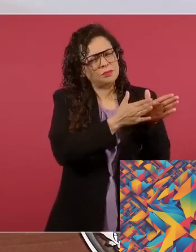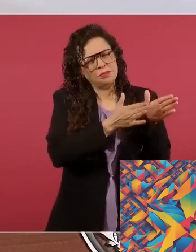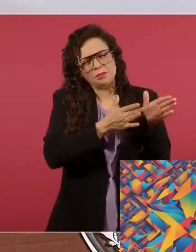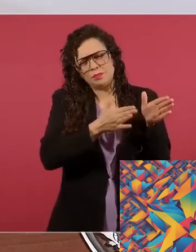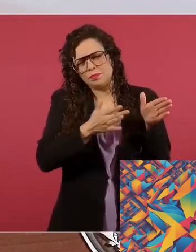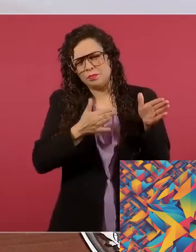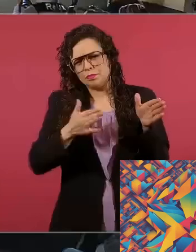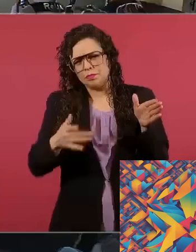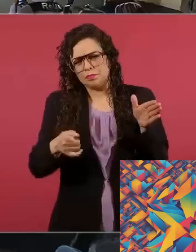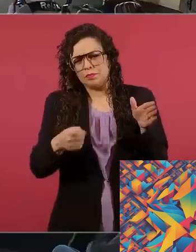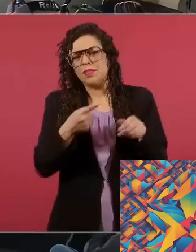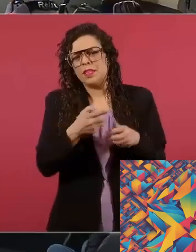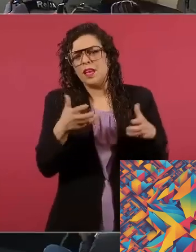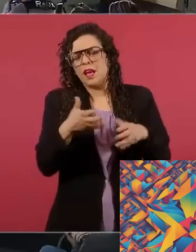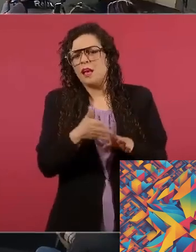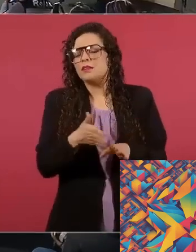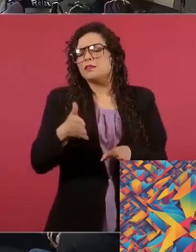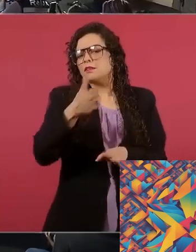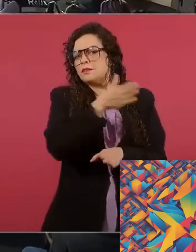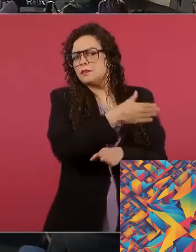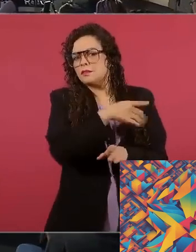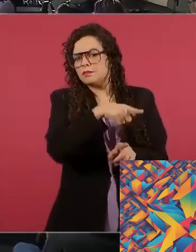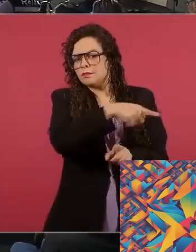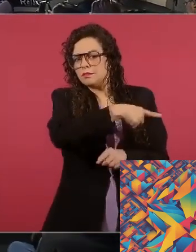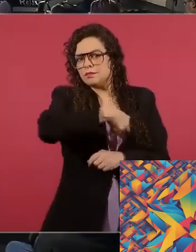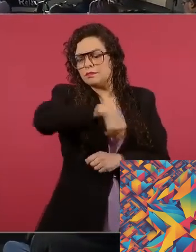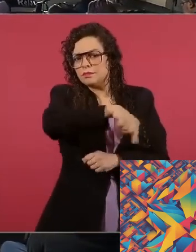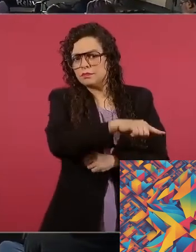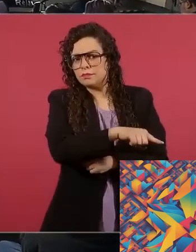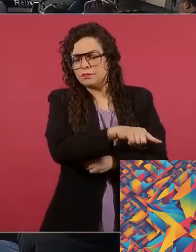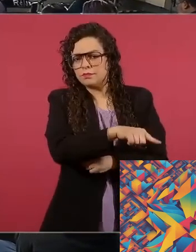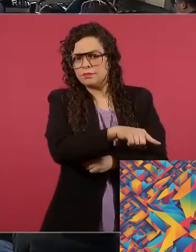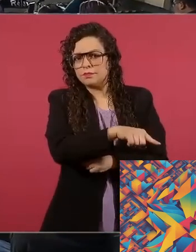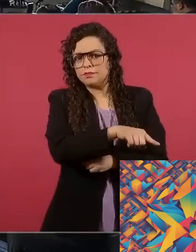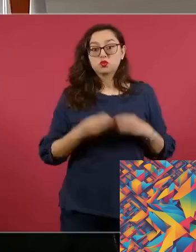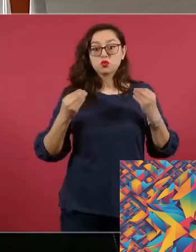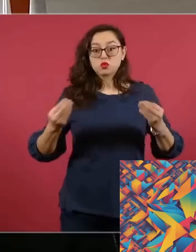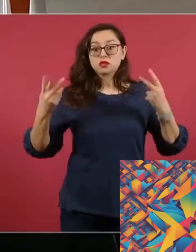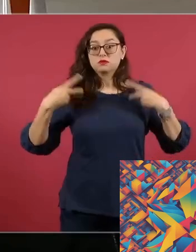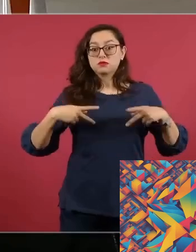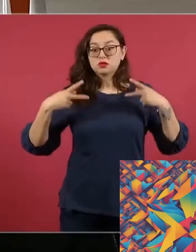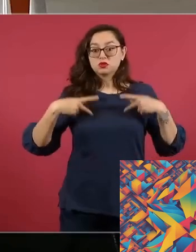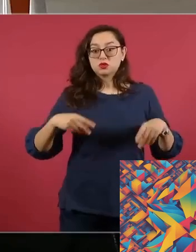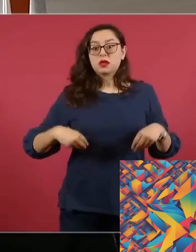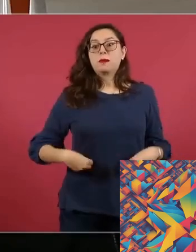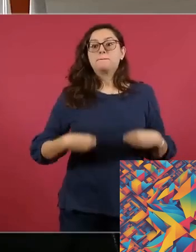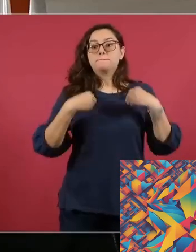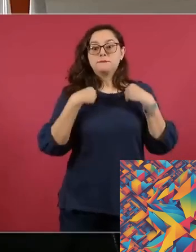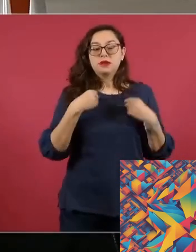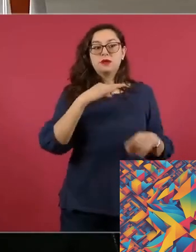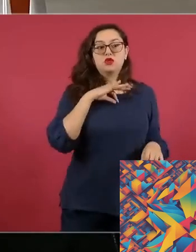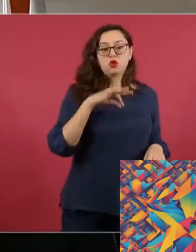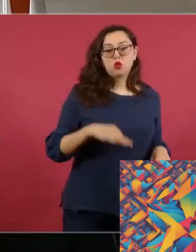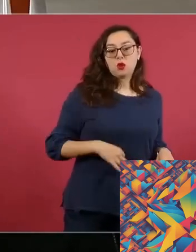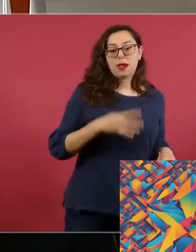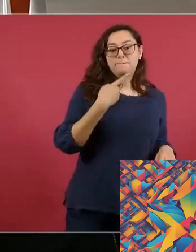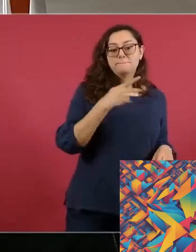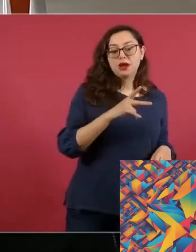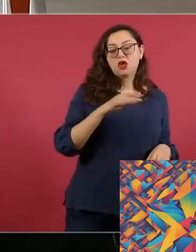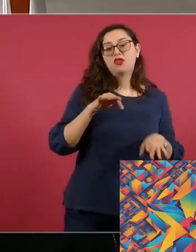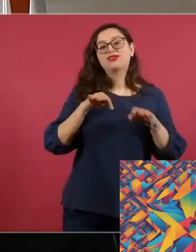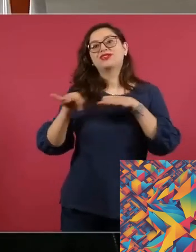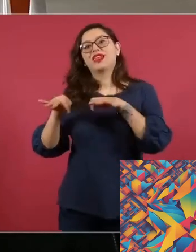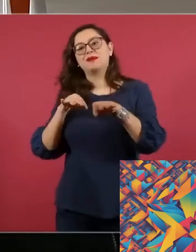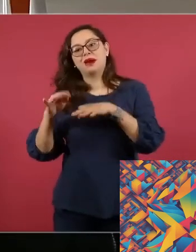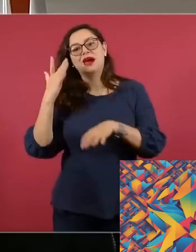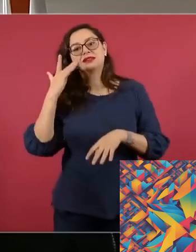nuestro compromiso con un México más justo y equitativo. Primero, es importante recordar que la democracia se nutre del diálogo y la